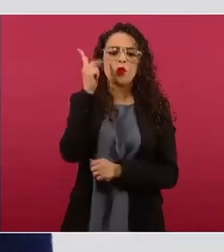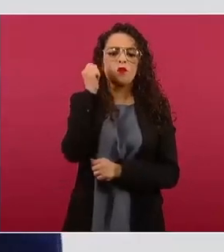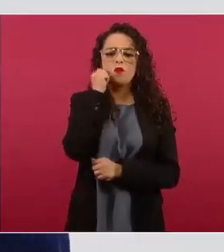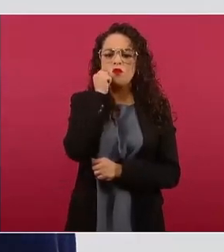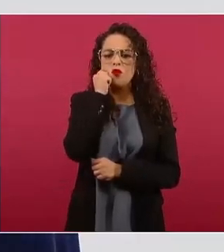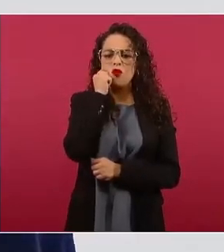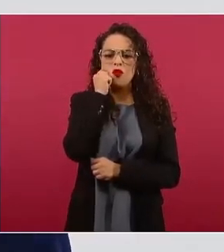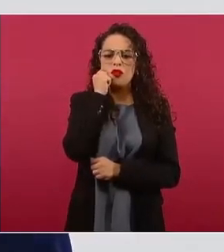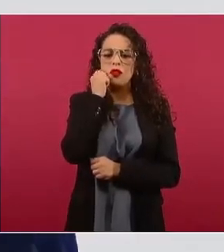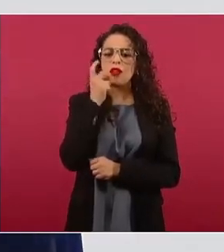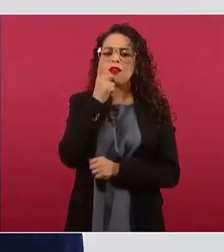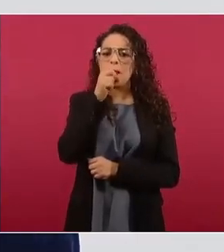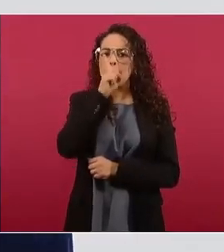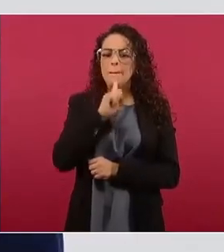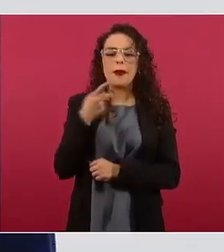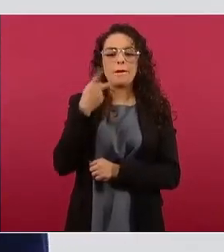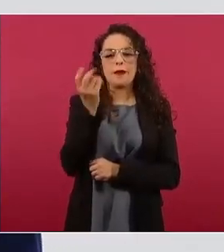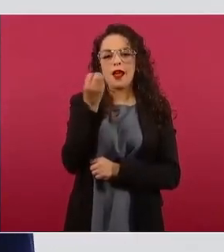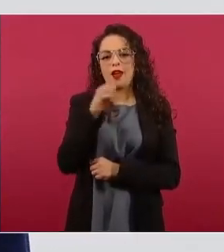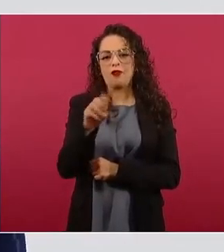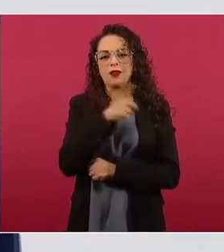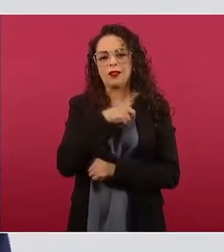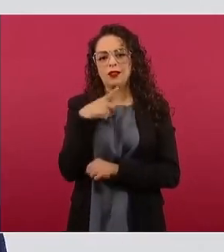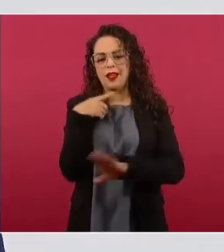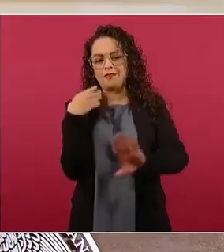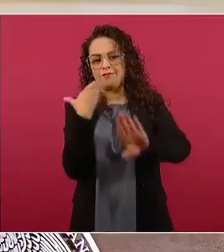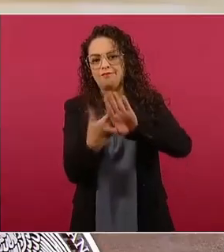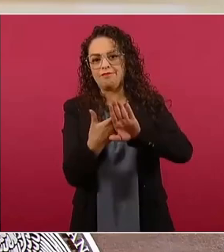con tal de atacar al presidente López Obrador.